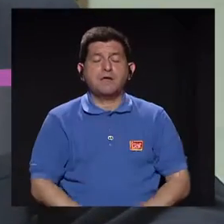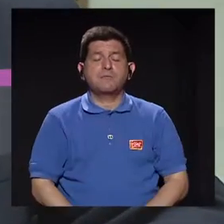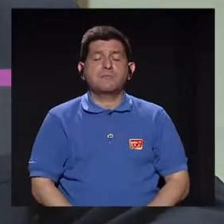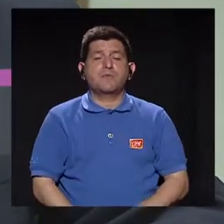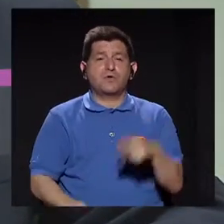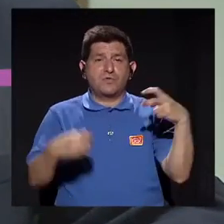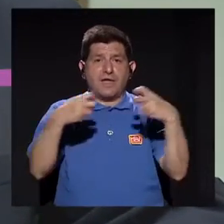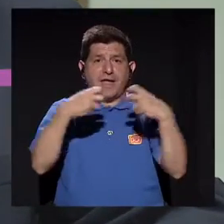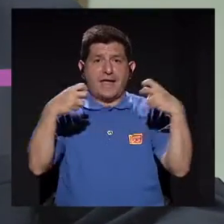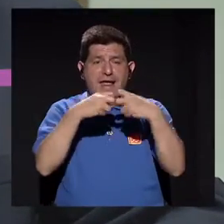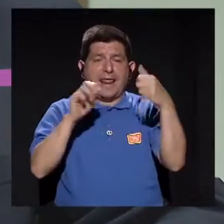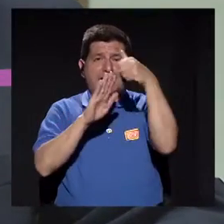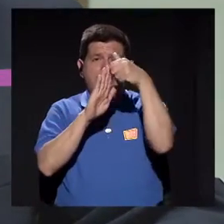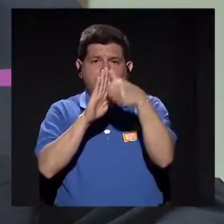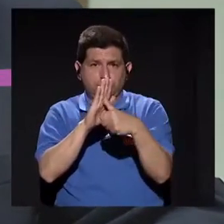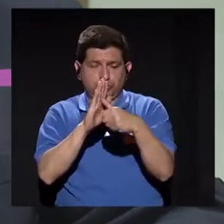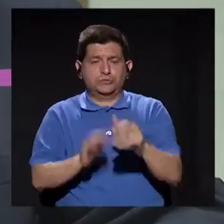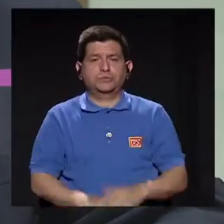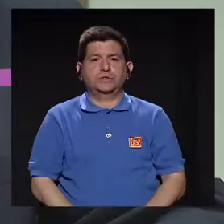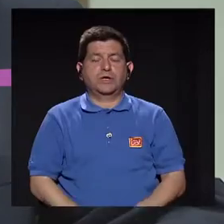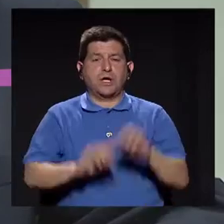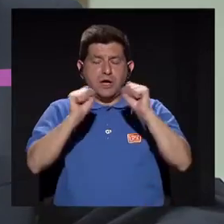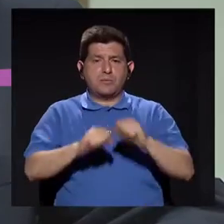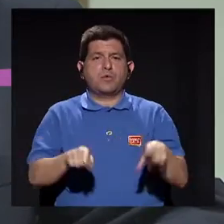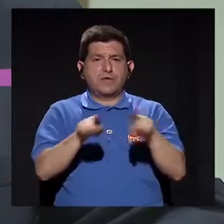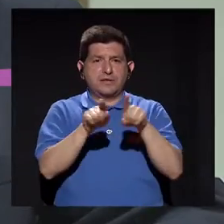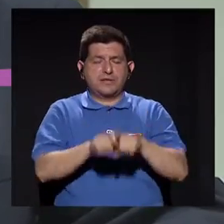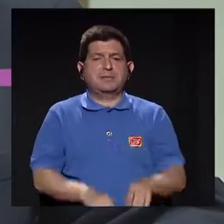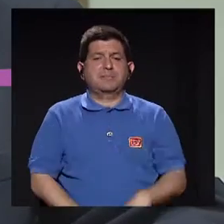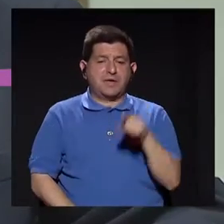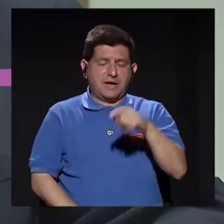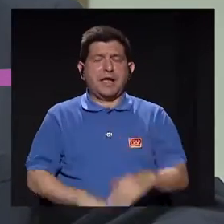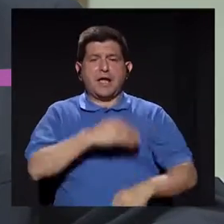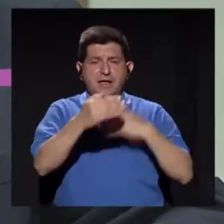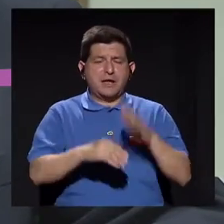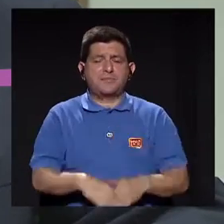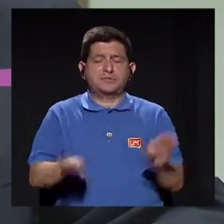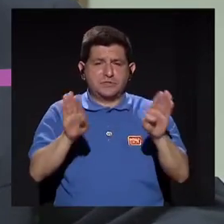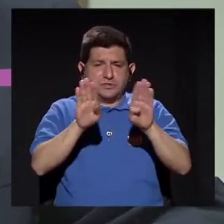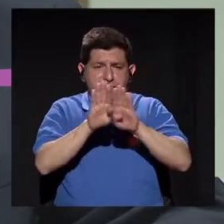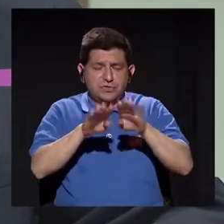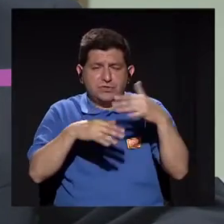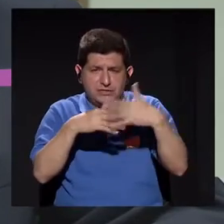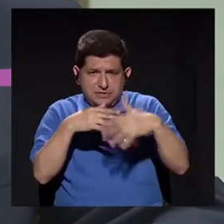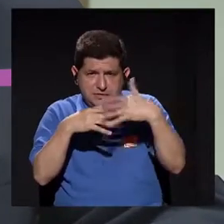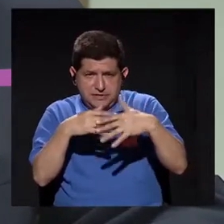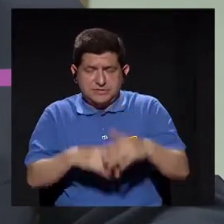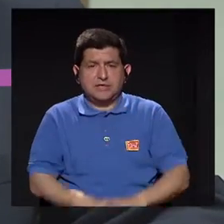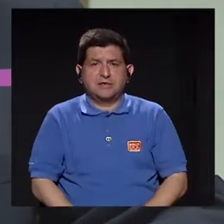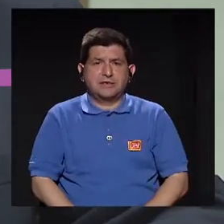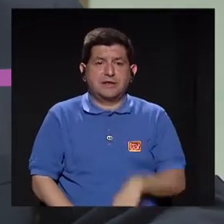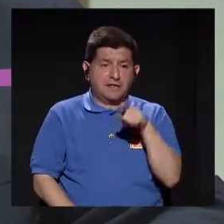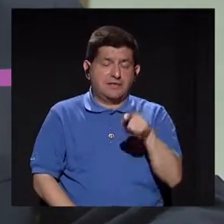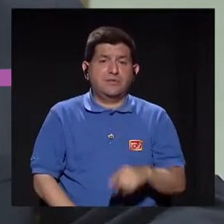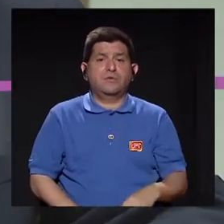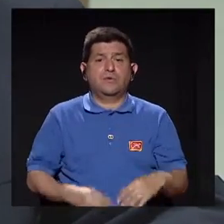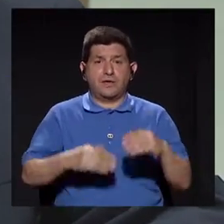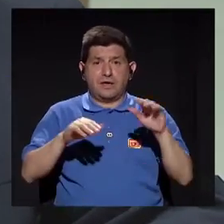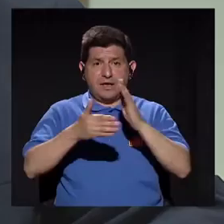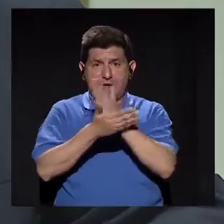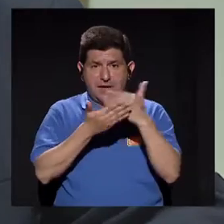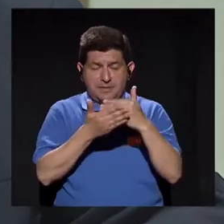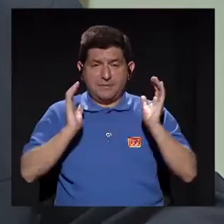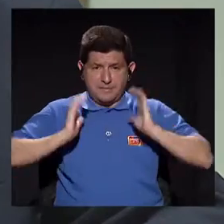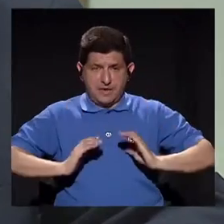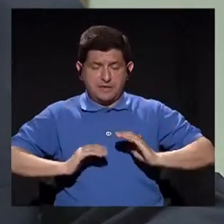electrocirugía. Entonces, puede hacer la coagulación, puede hacer la plastinación de los tejidos y de